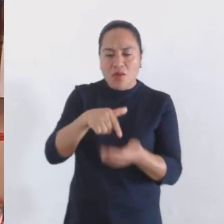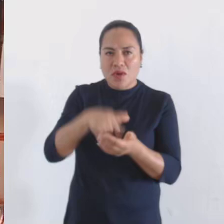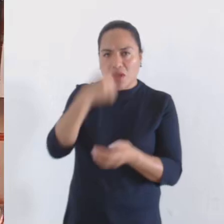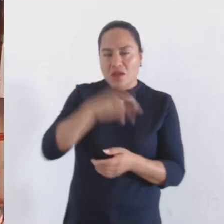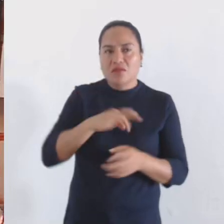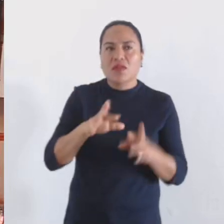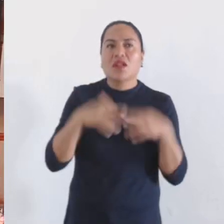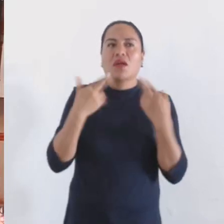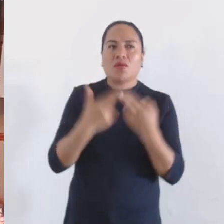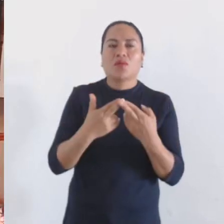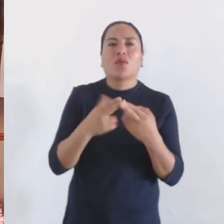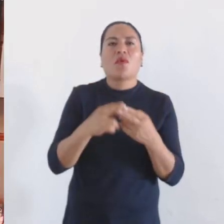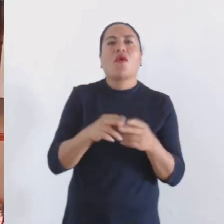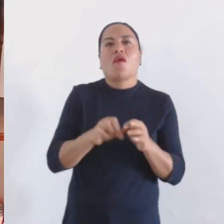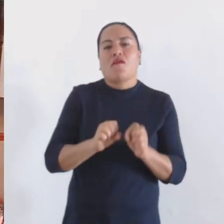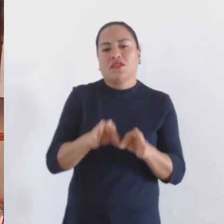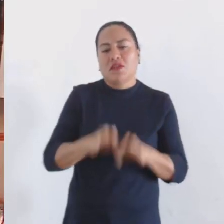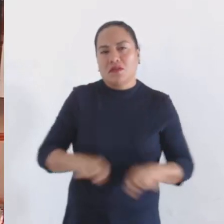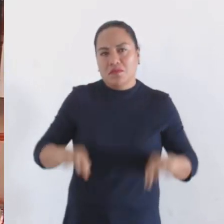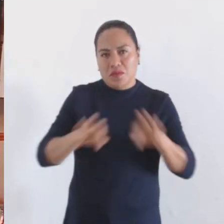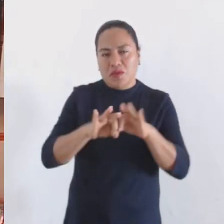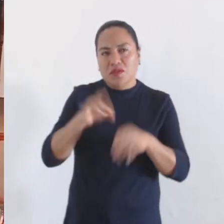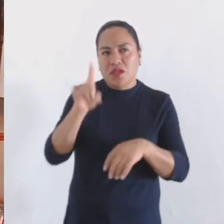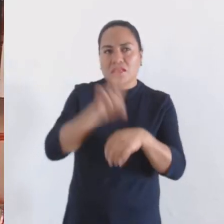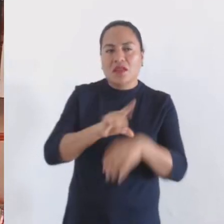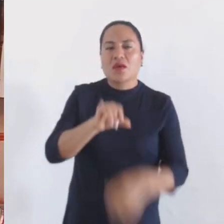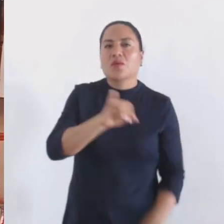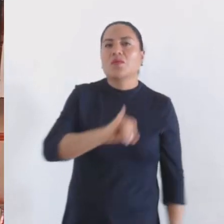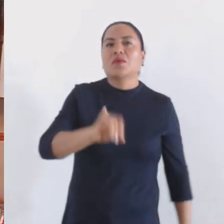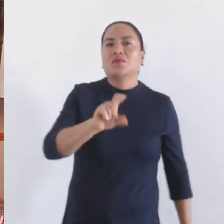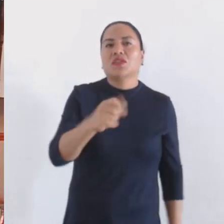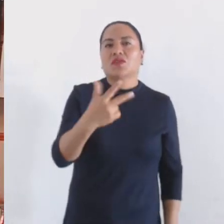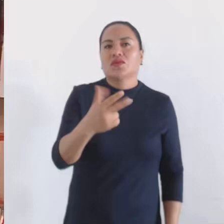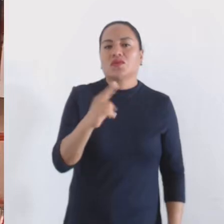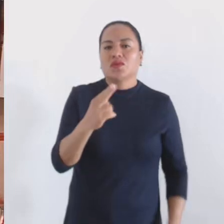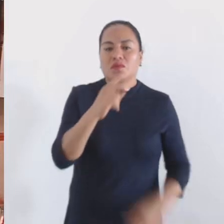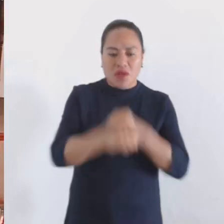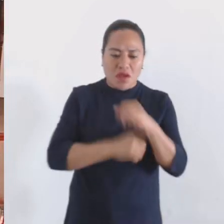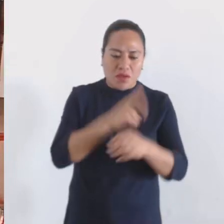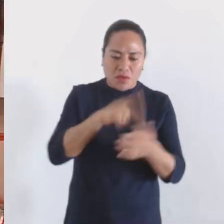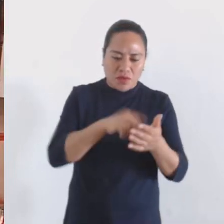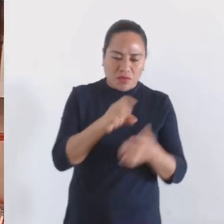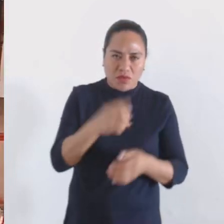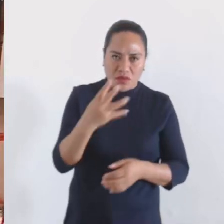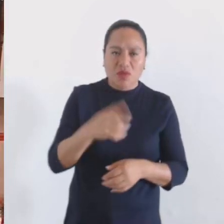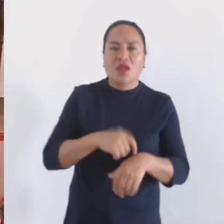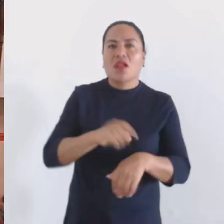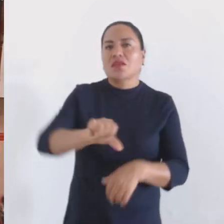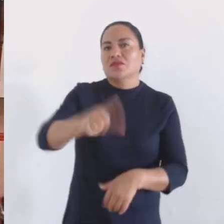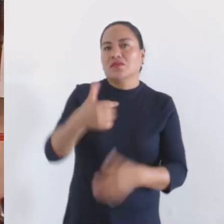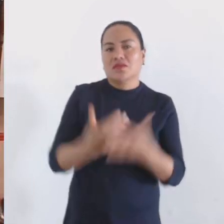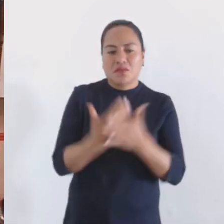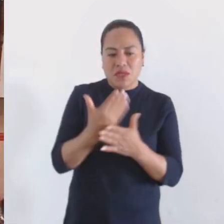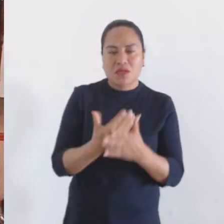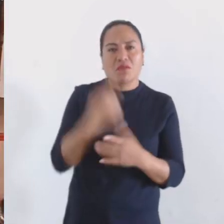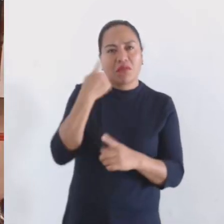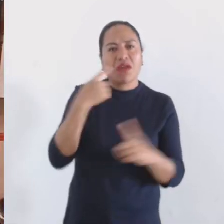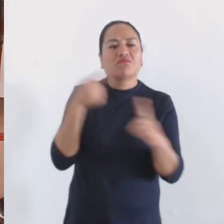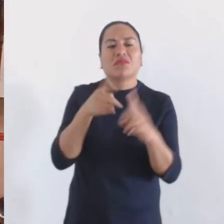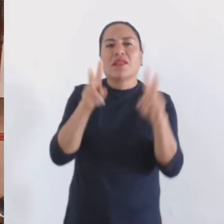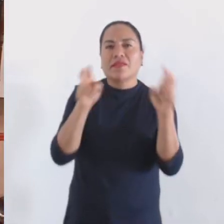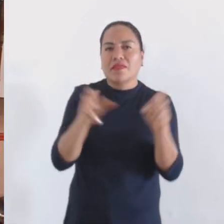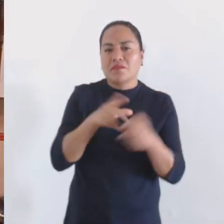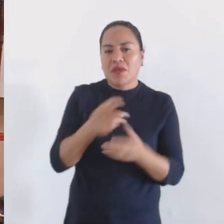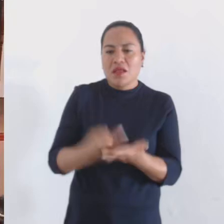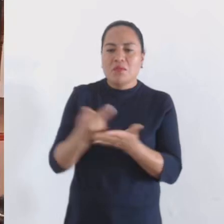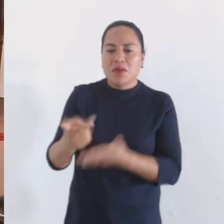llevar a cabo la sesión solemne de Cabildo, el jueves 28 de noviembre de 2024, a las 11 horas, con motivo de la entrega